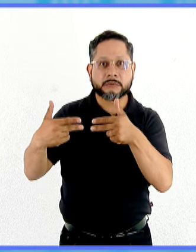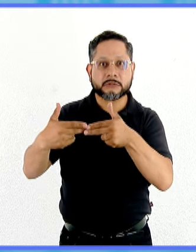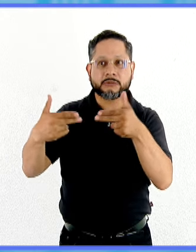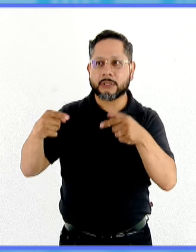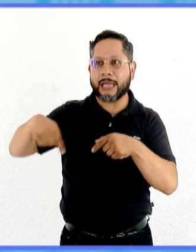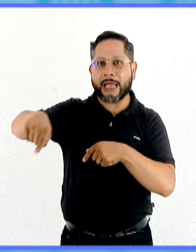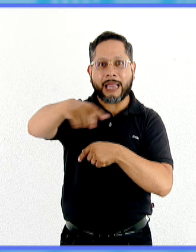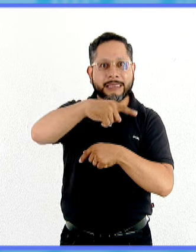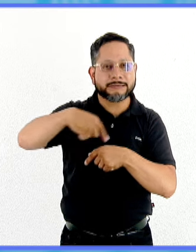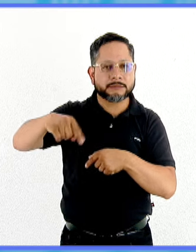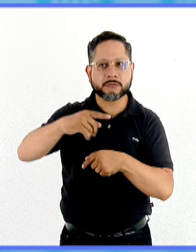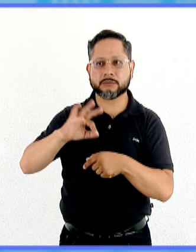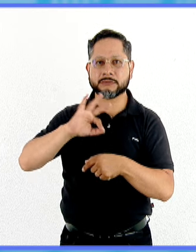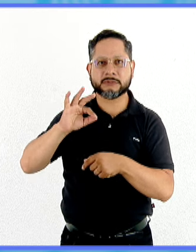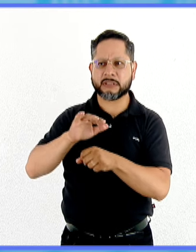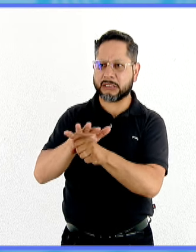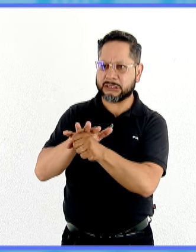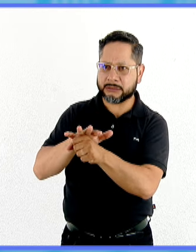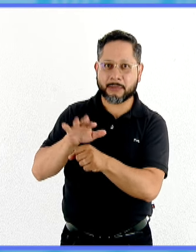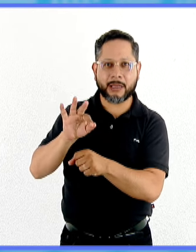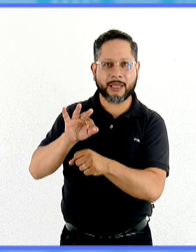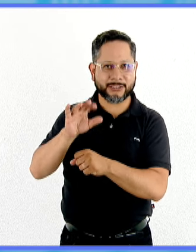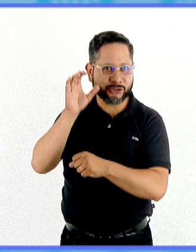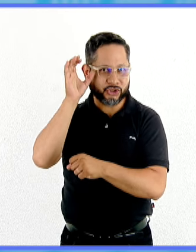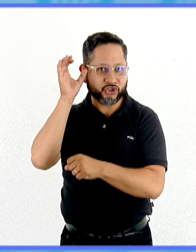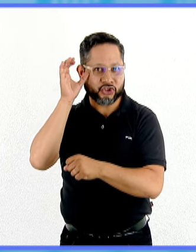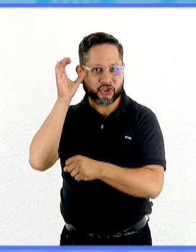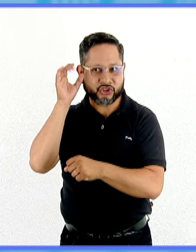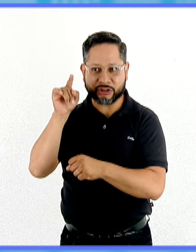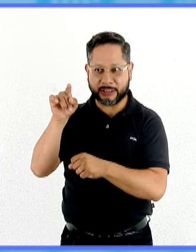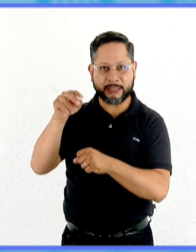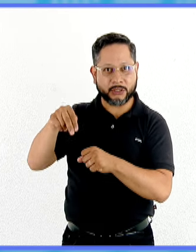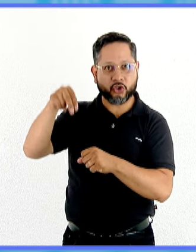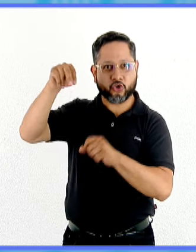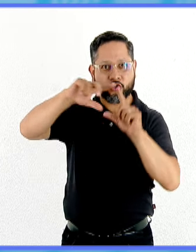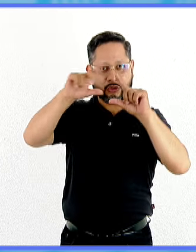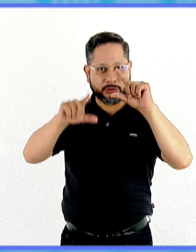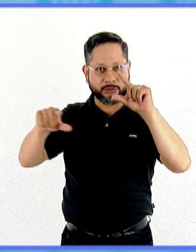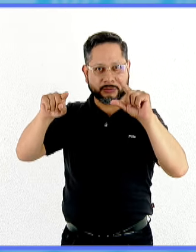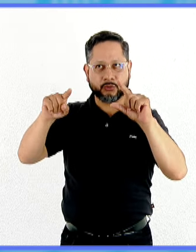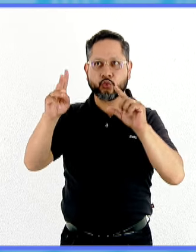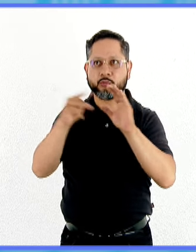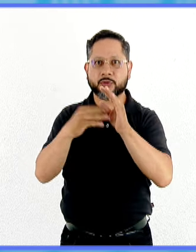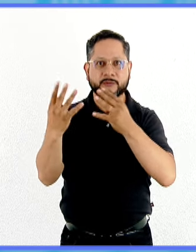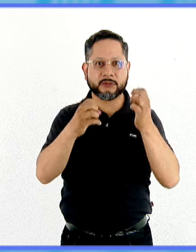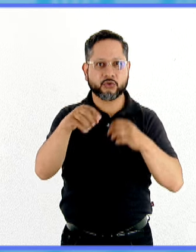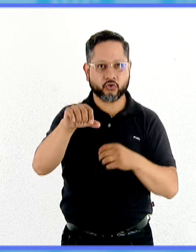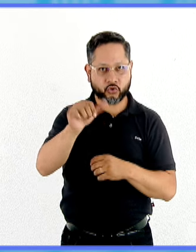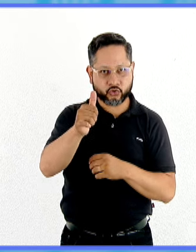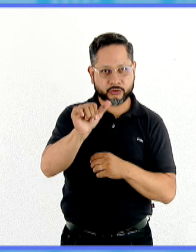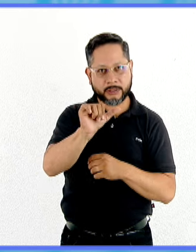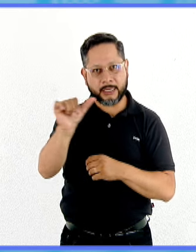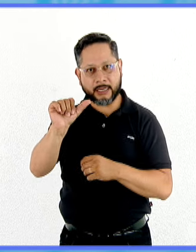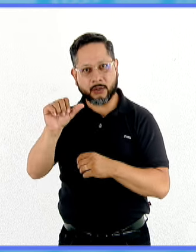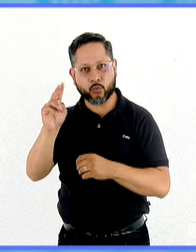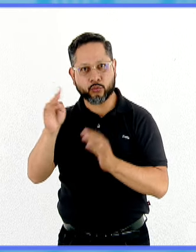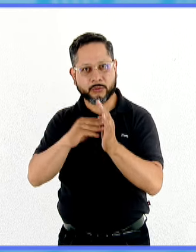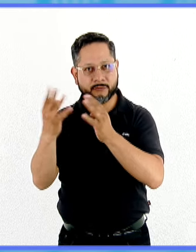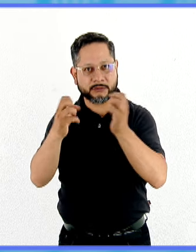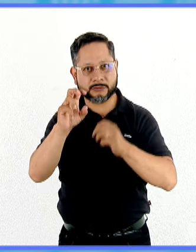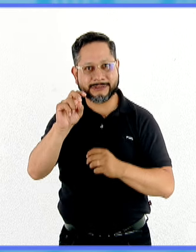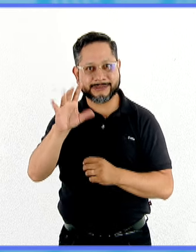discriminación de las campañas antichinas que tuvieron lugar en el norte del país entre 1911 y 1935